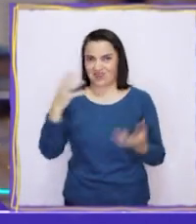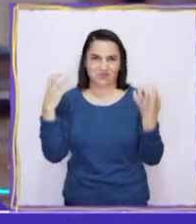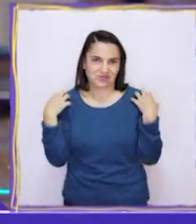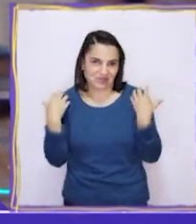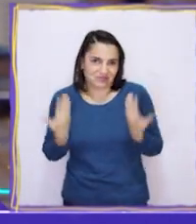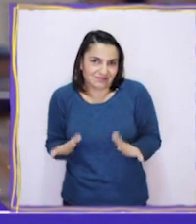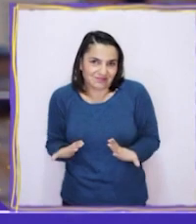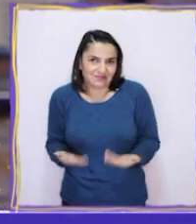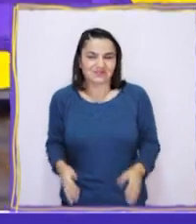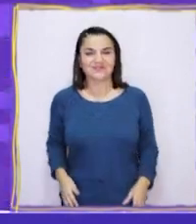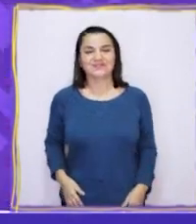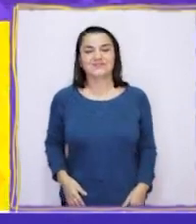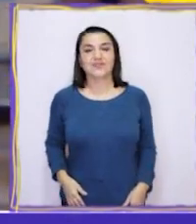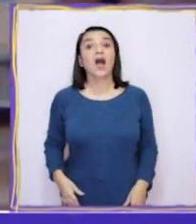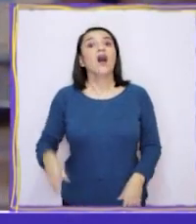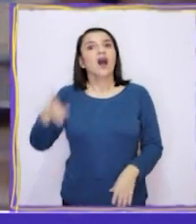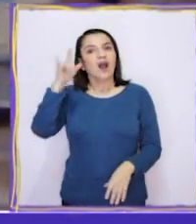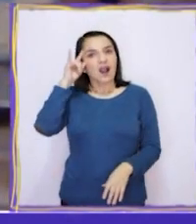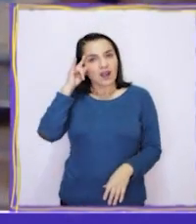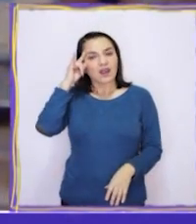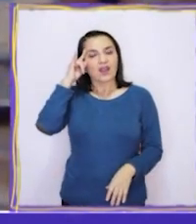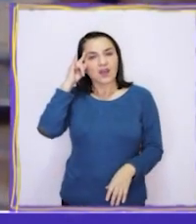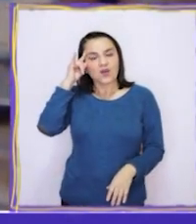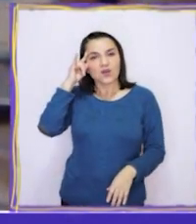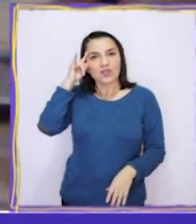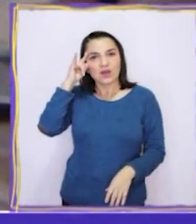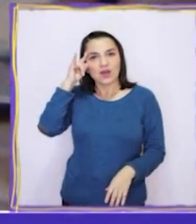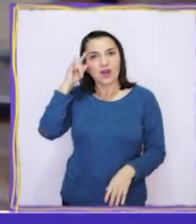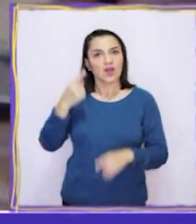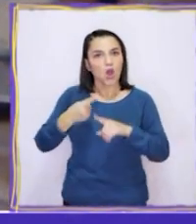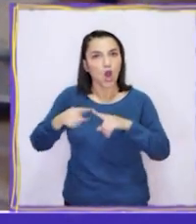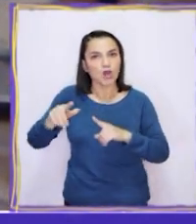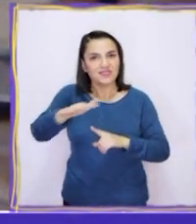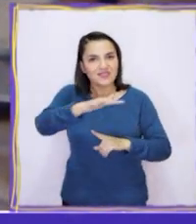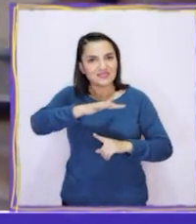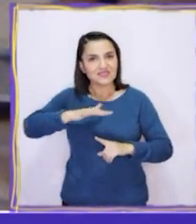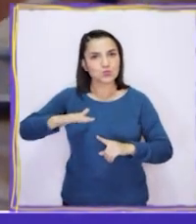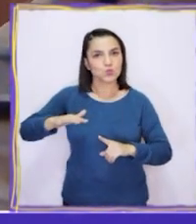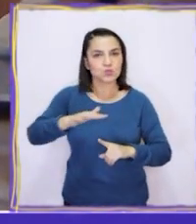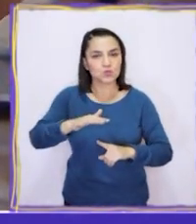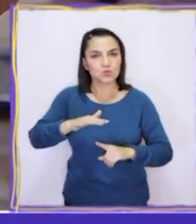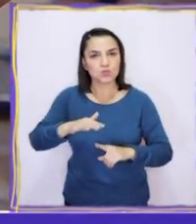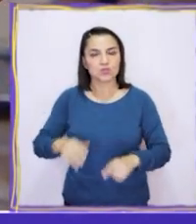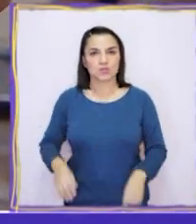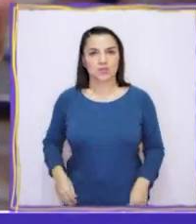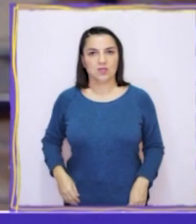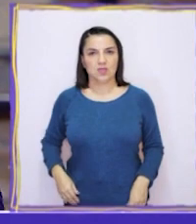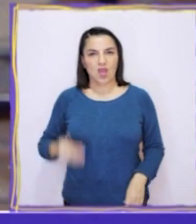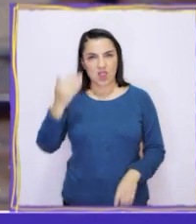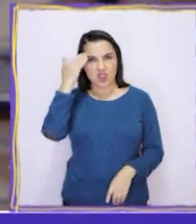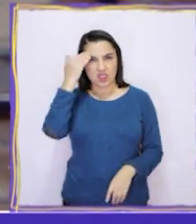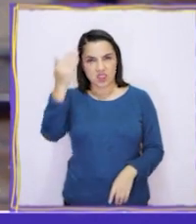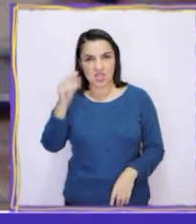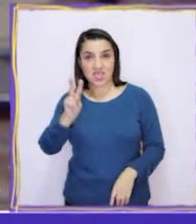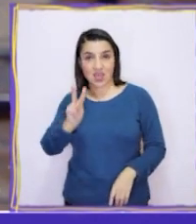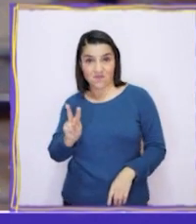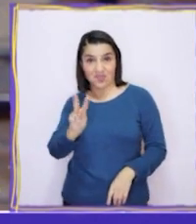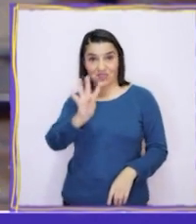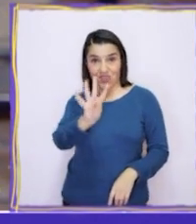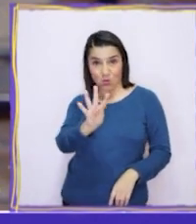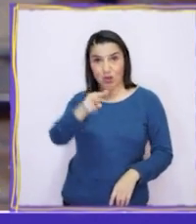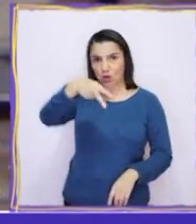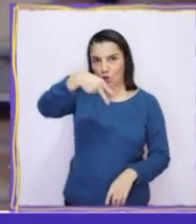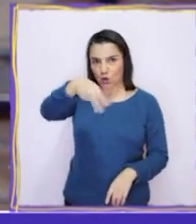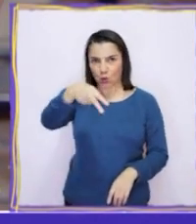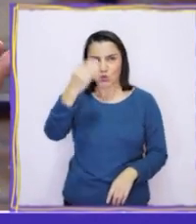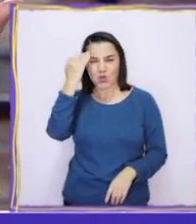irresponsablemente. Y esto me hace recordar otra situación. El día 24